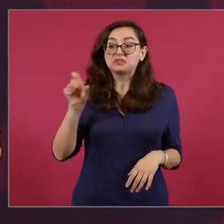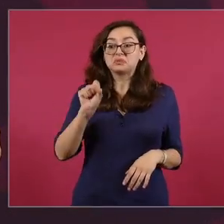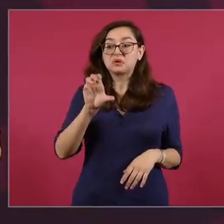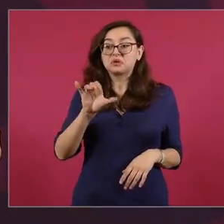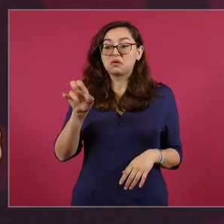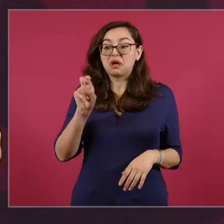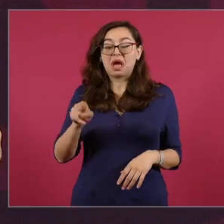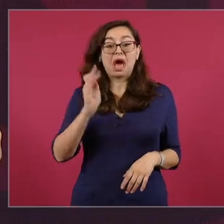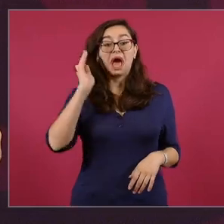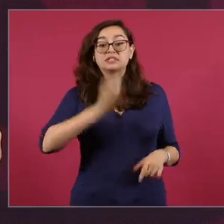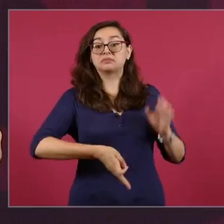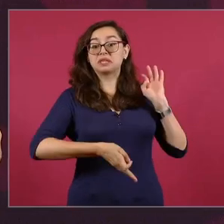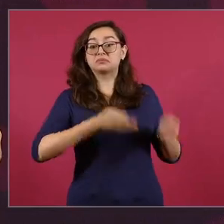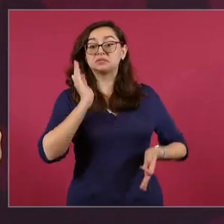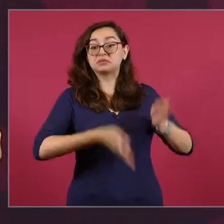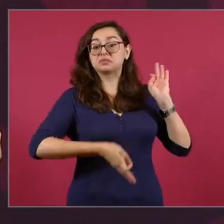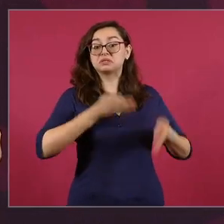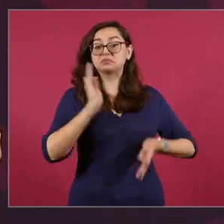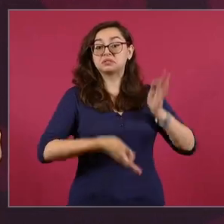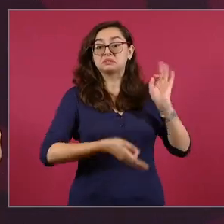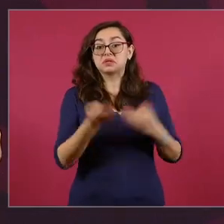no tiene facultades, pero